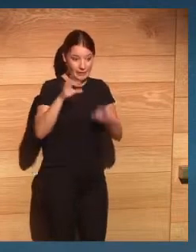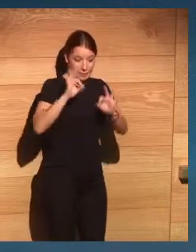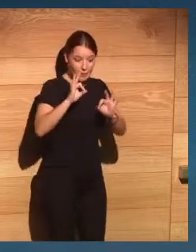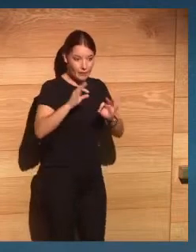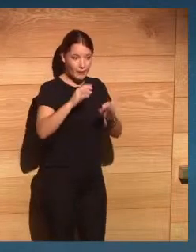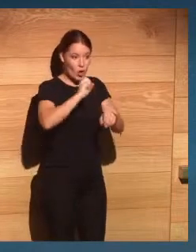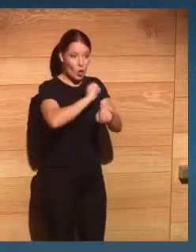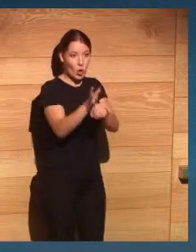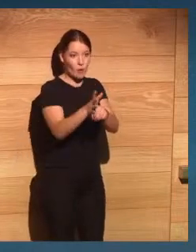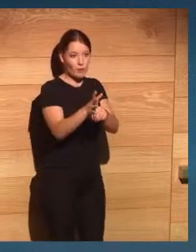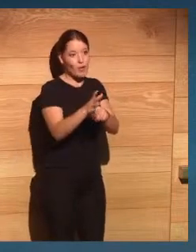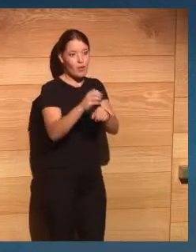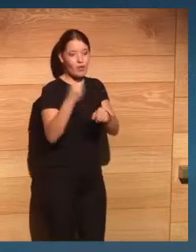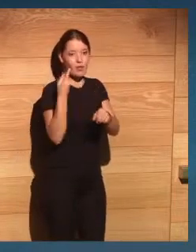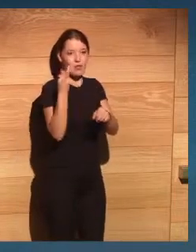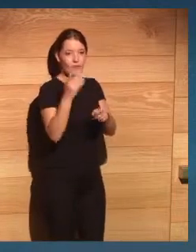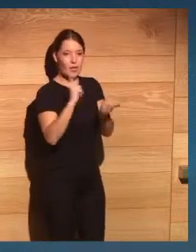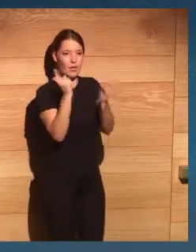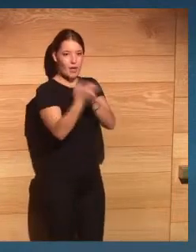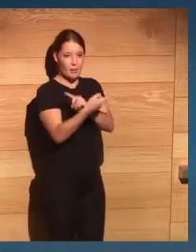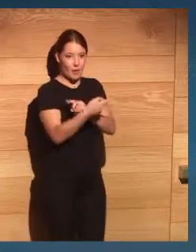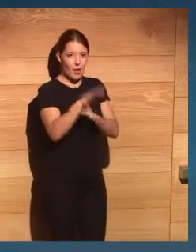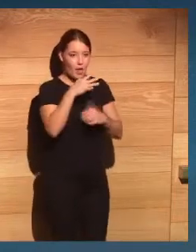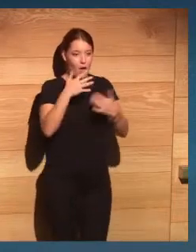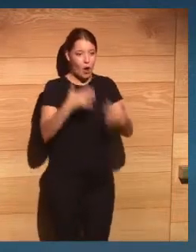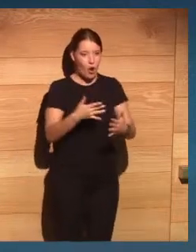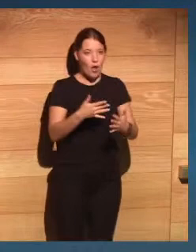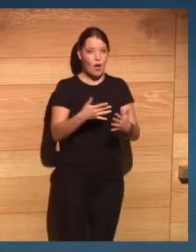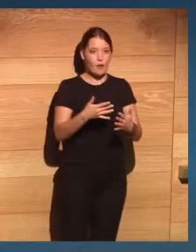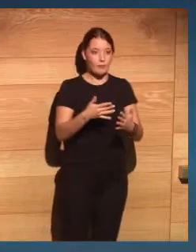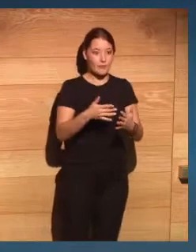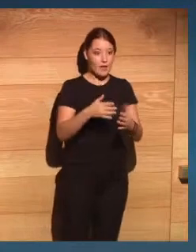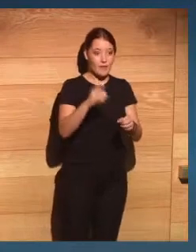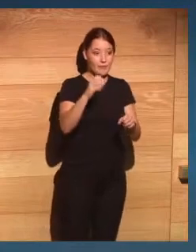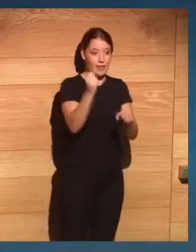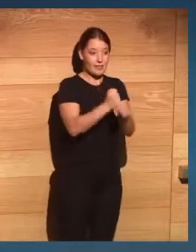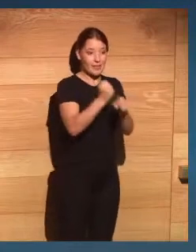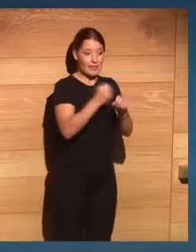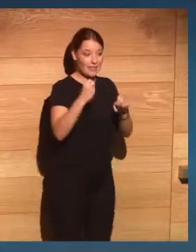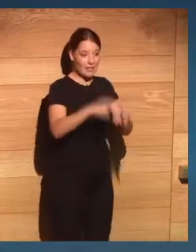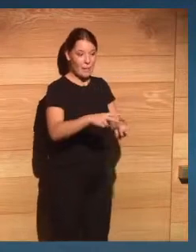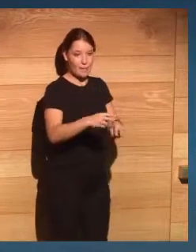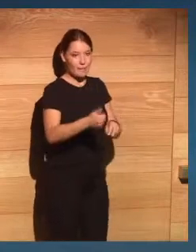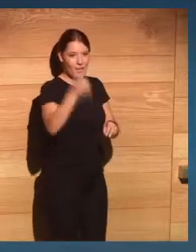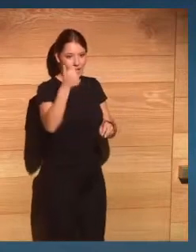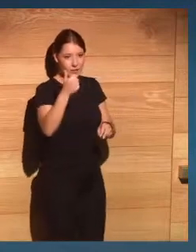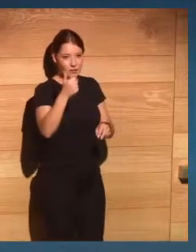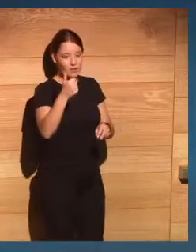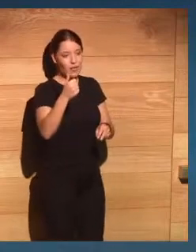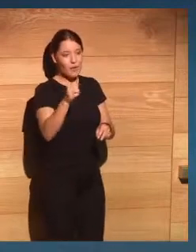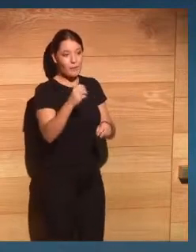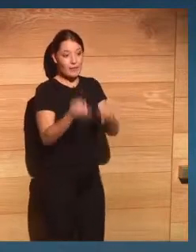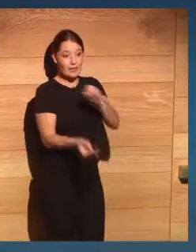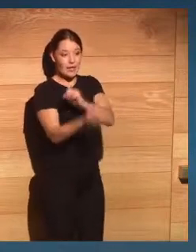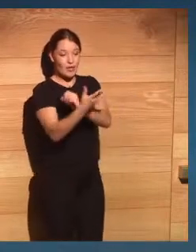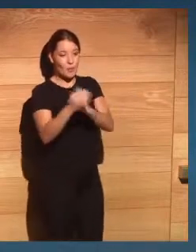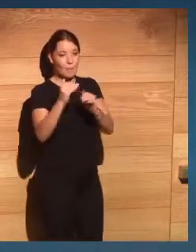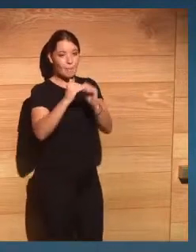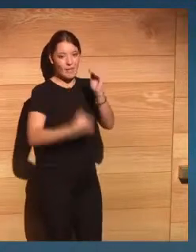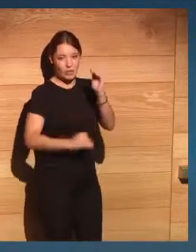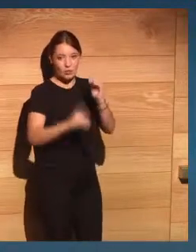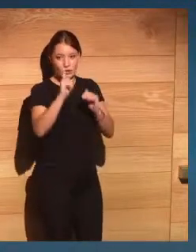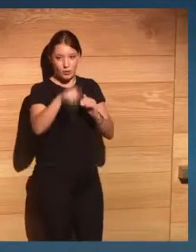estas cifras han cambiado ahora se habla de más desempleo 85 millones y menos generación de empleo 97